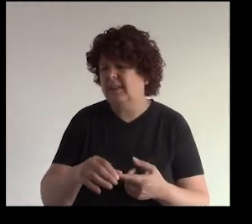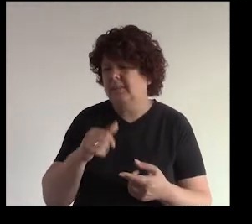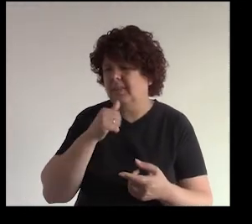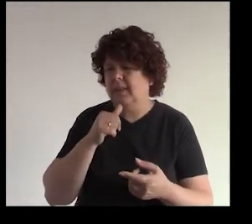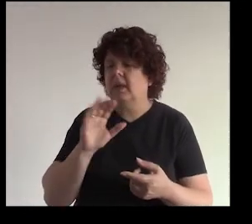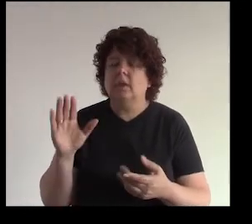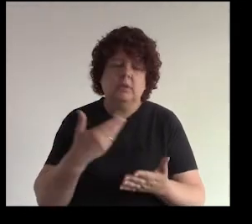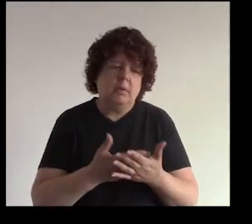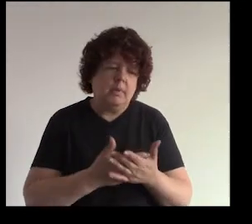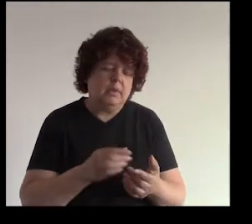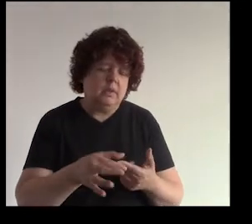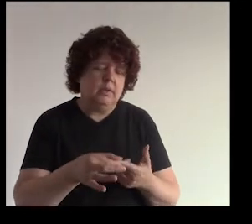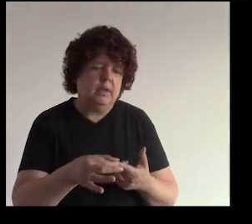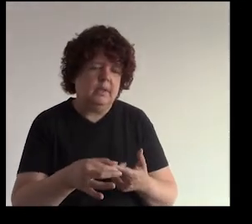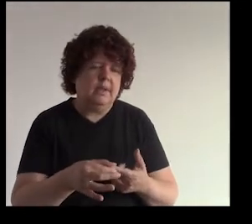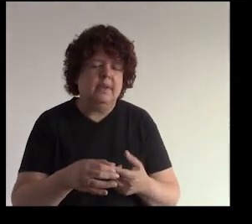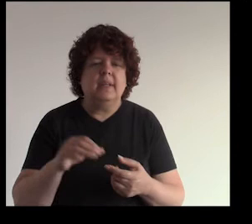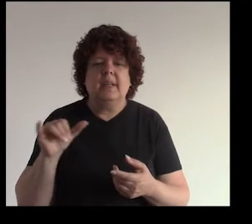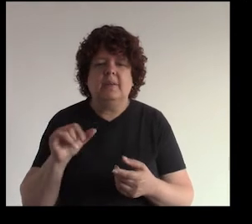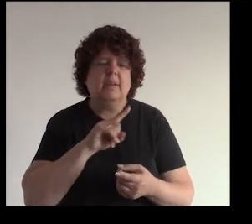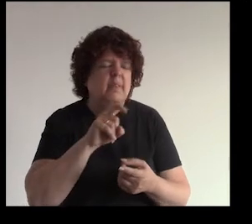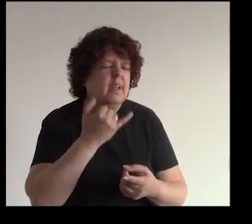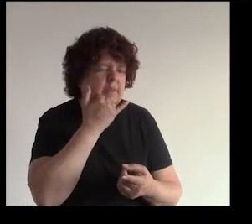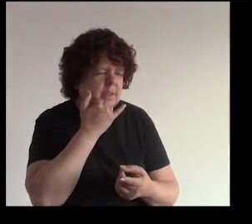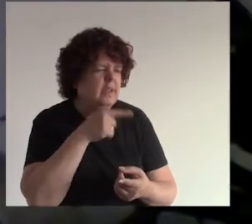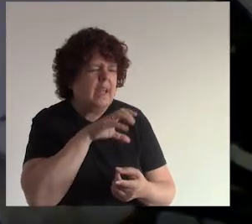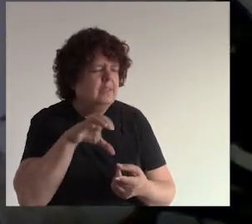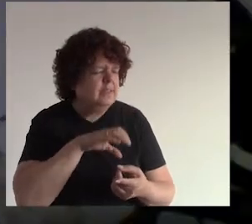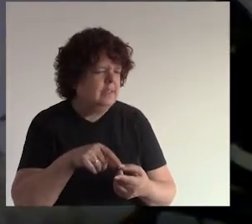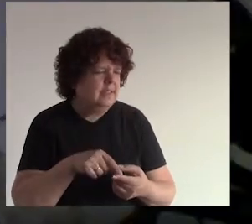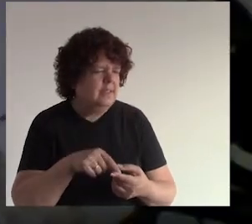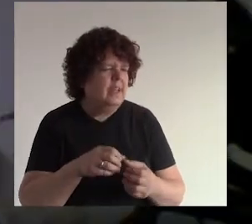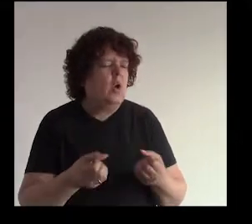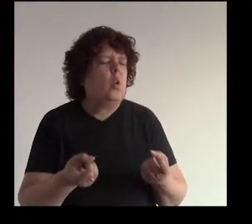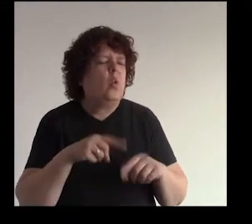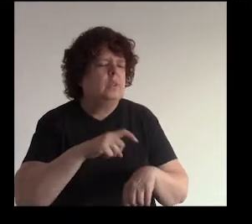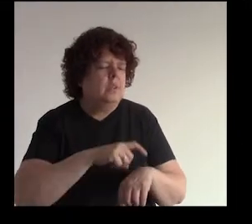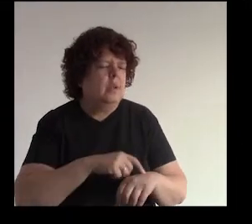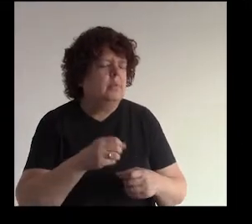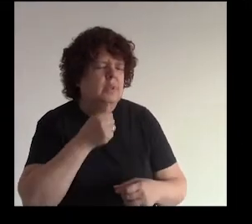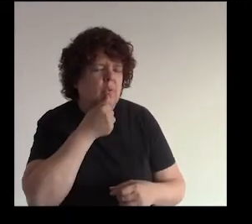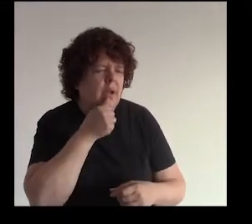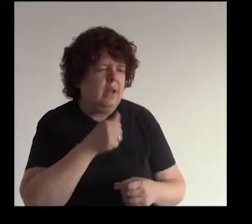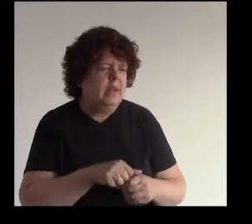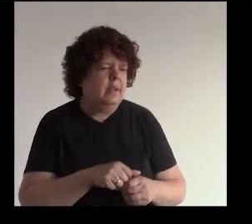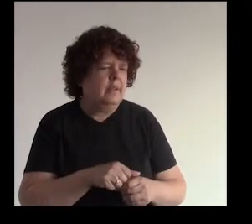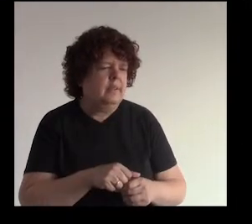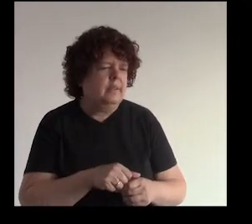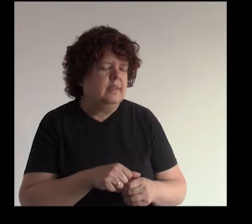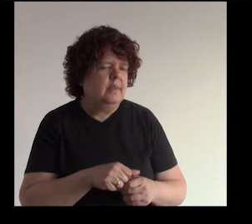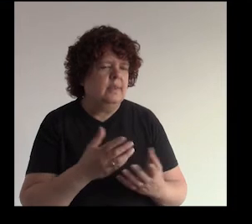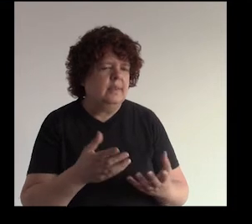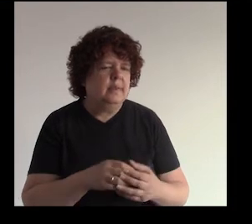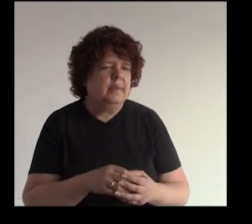sí solo estaba corroborando que lo duele y te va a preguntar ¿y qué pasó? ¿qué hizo? ¿desde cuándo le duele? ¿desde